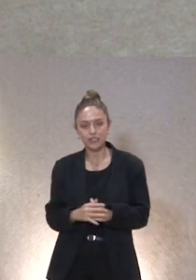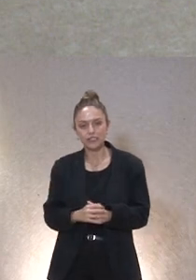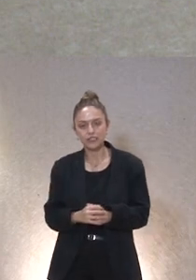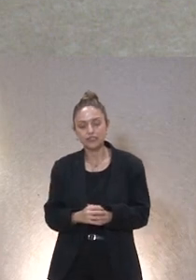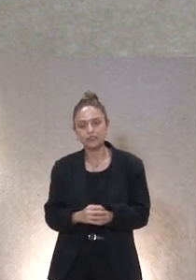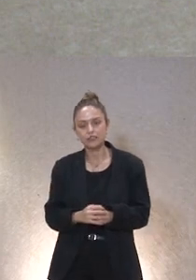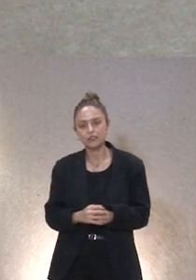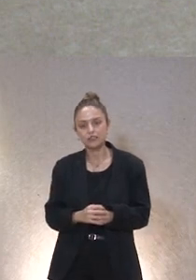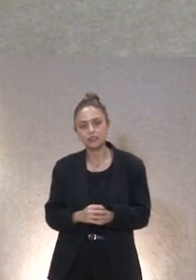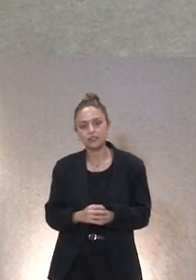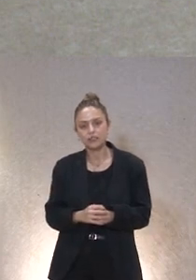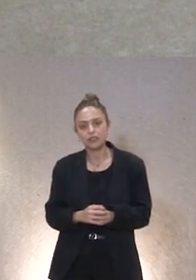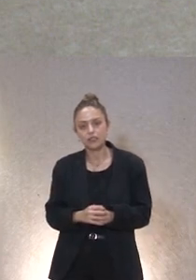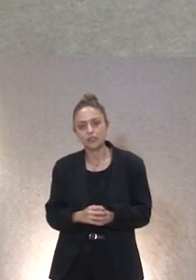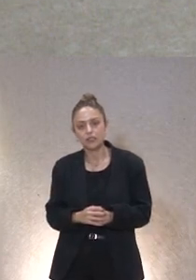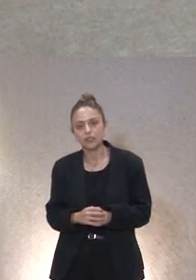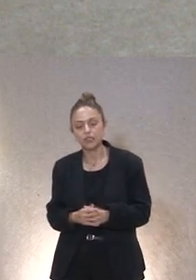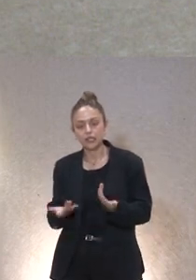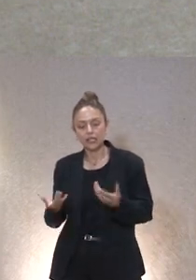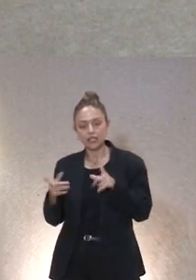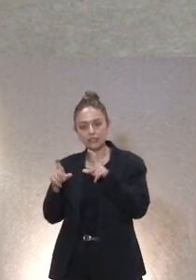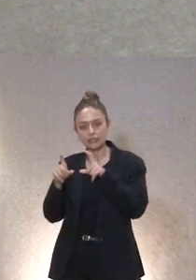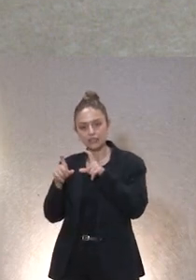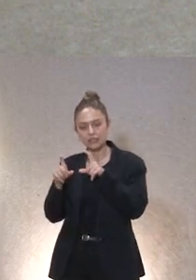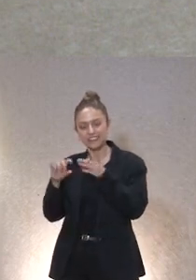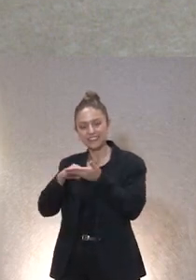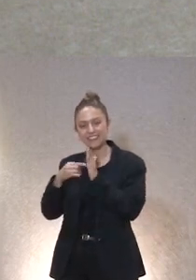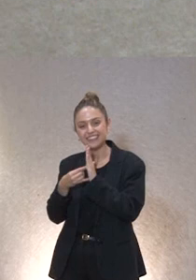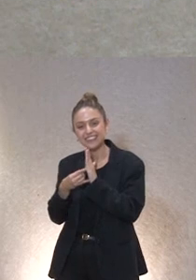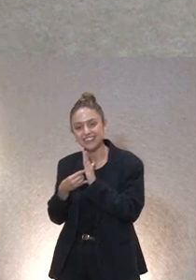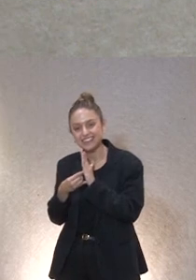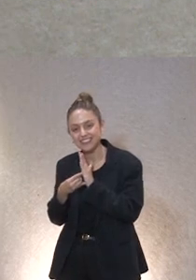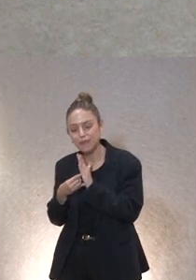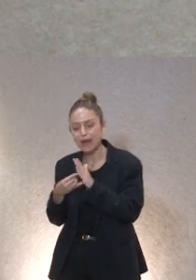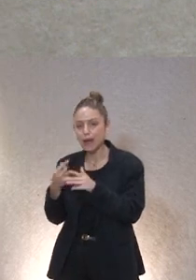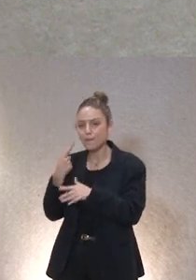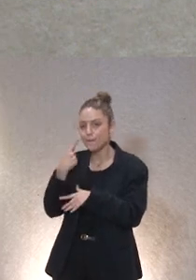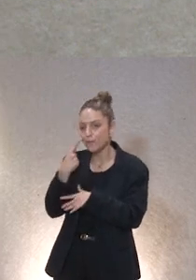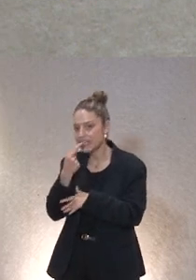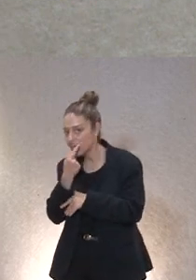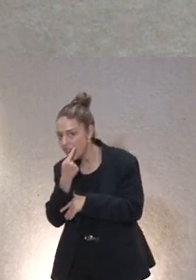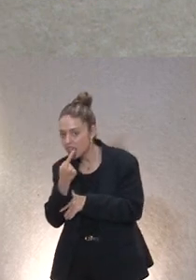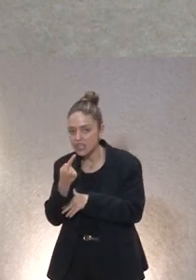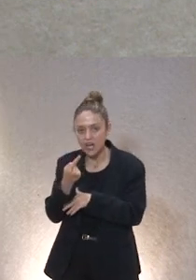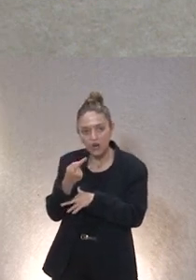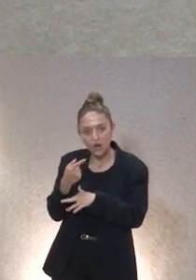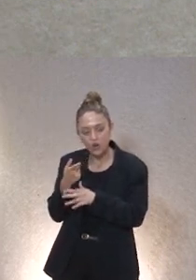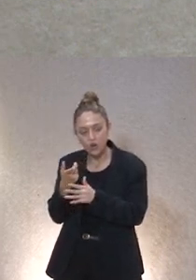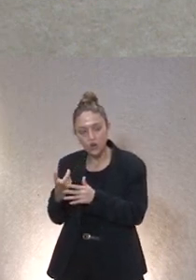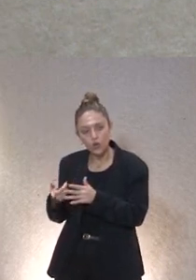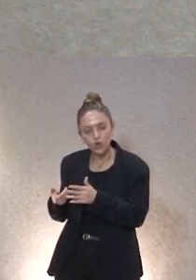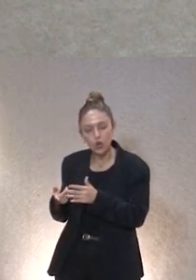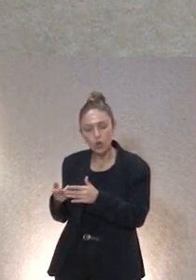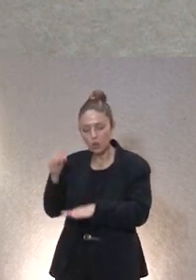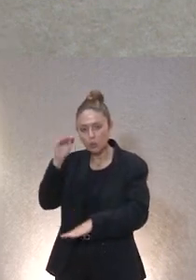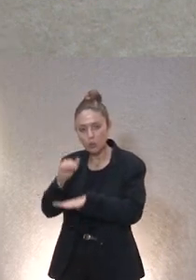establecer en las entidades algún tipo de sistema de vigilancia o de inspección de que esto se esté cumpliendo porque no